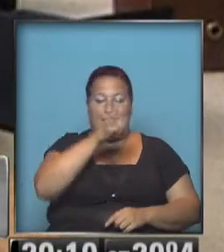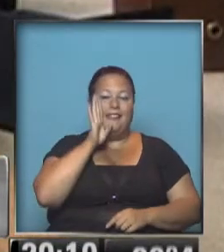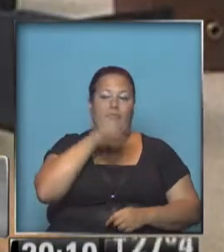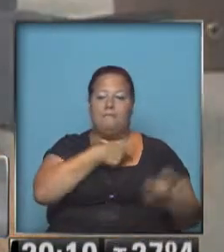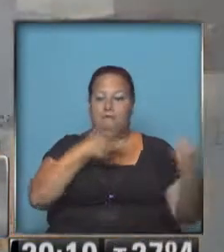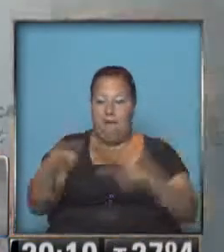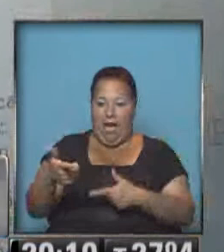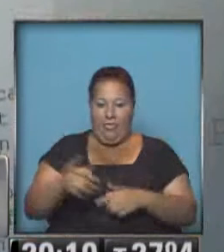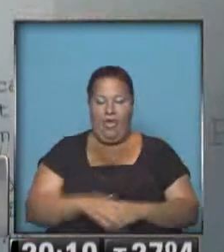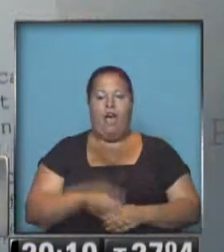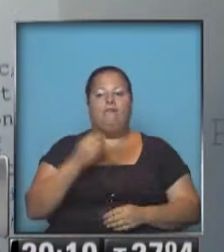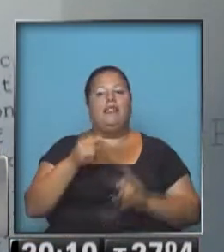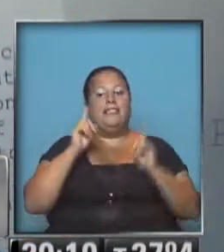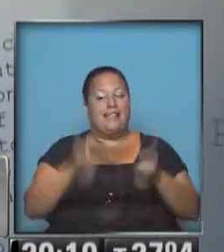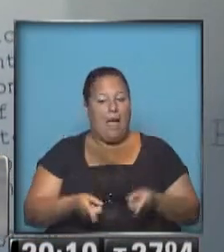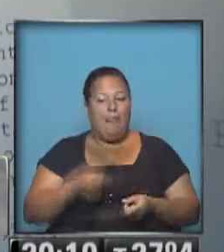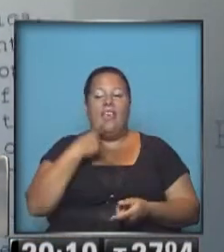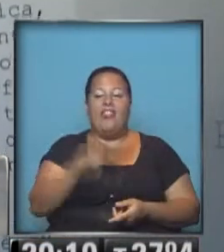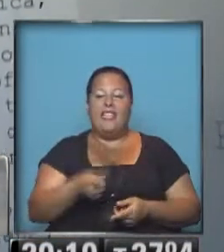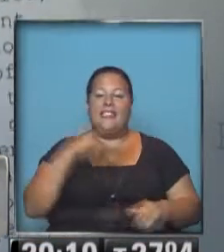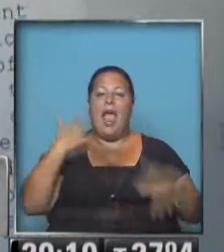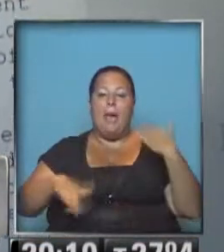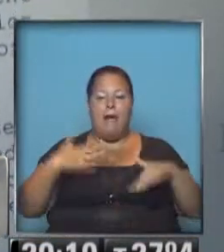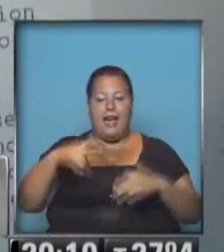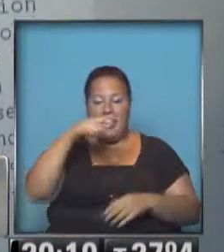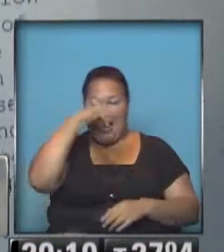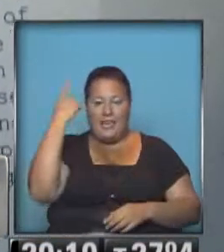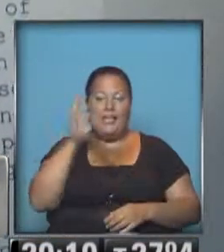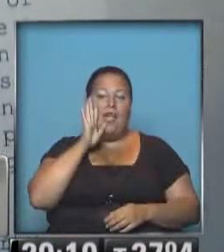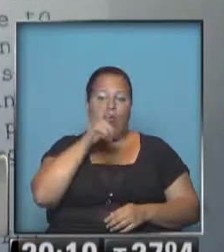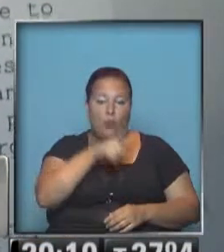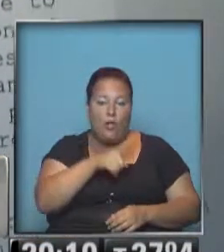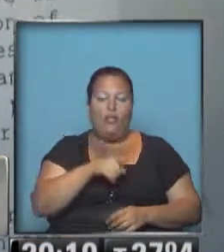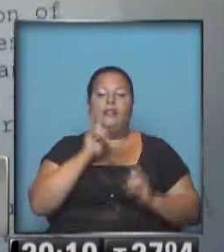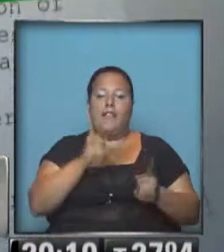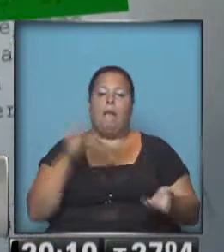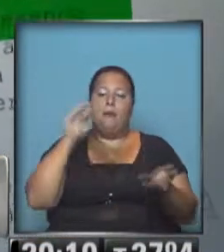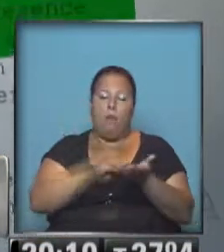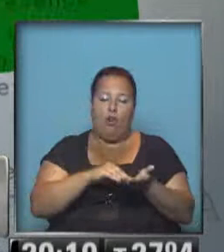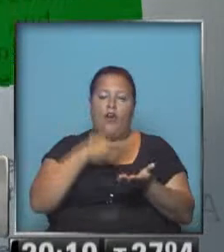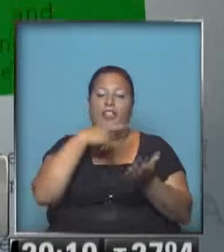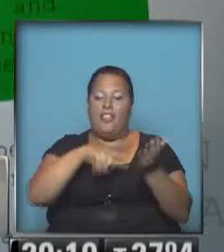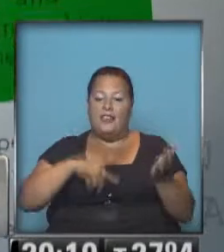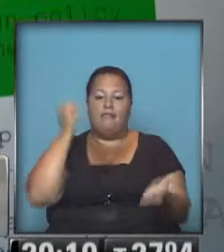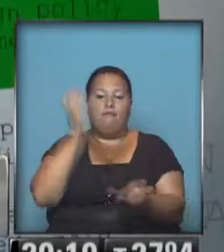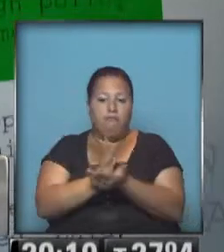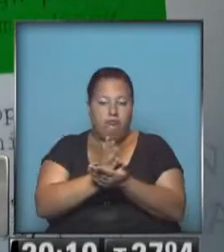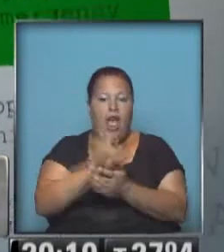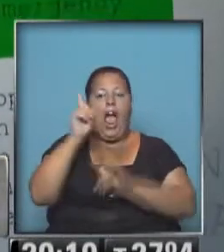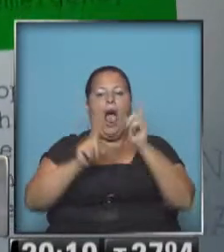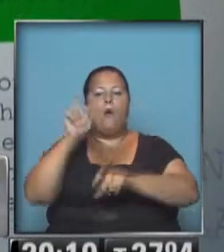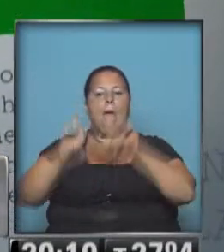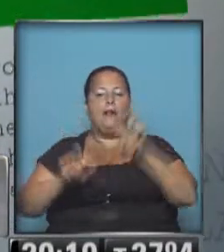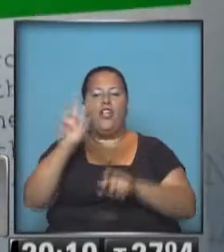Estados Unidos, por la que además de declarar la emergencia nacional a su país, se aplican y amplían las sanciones a algunos